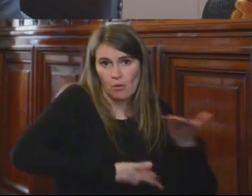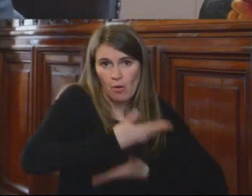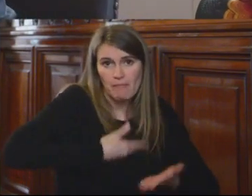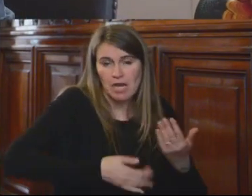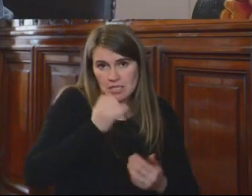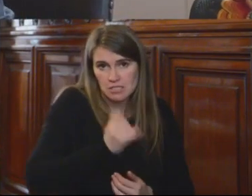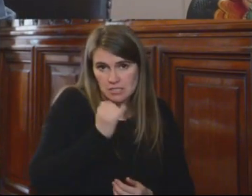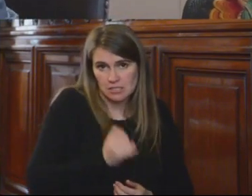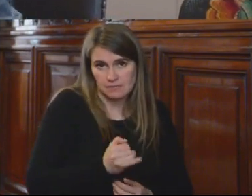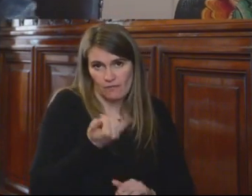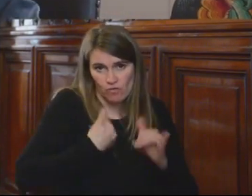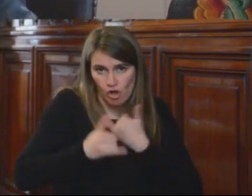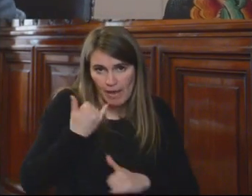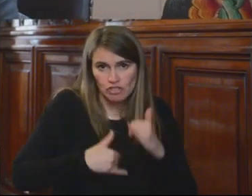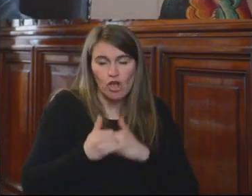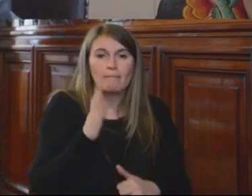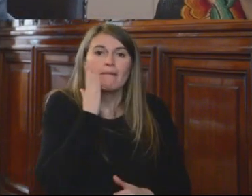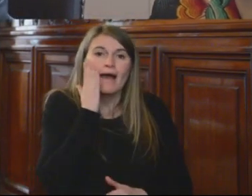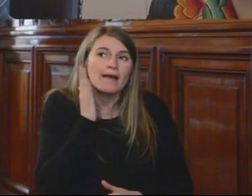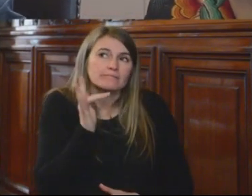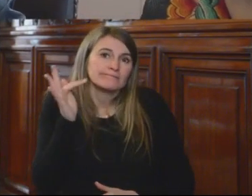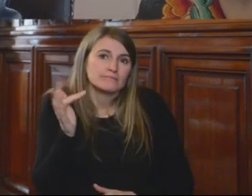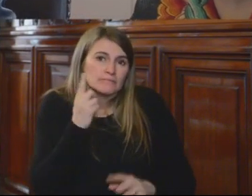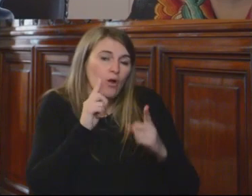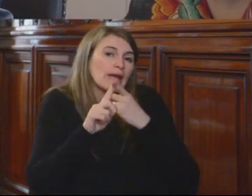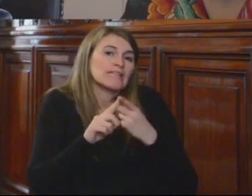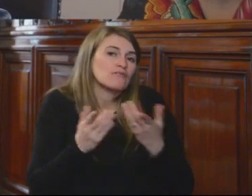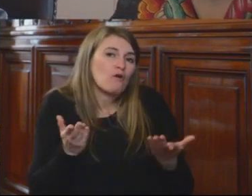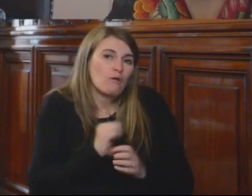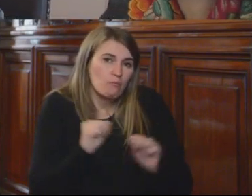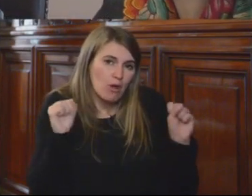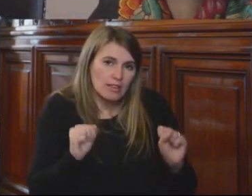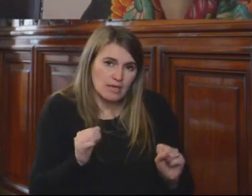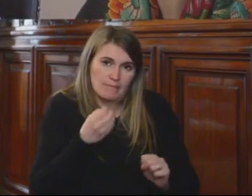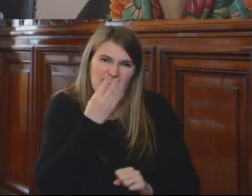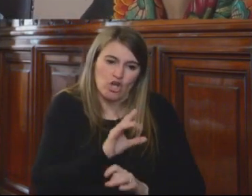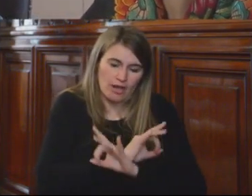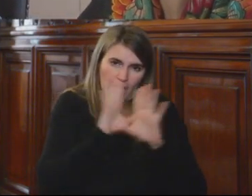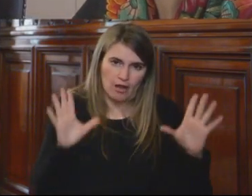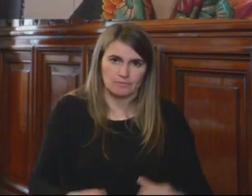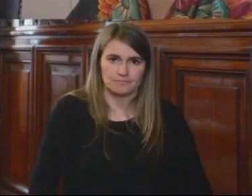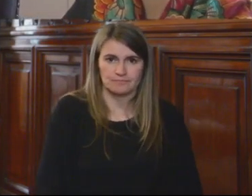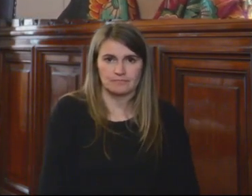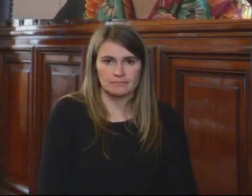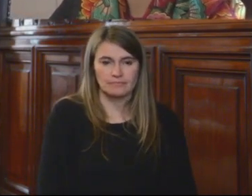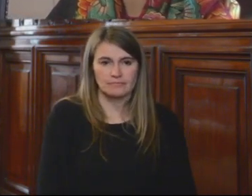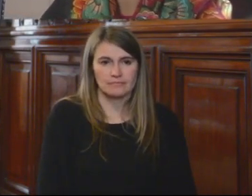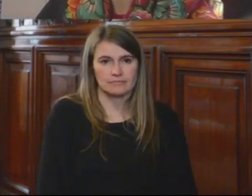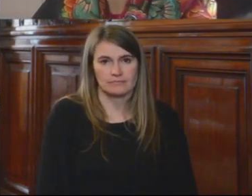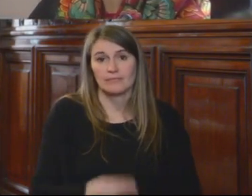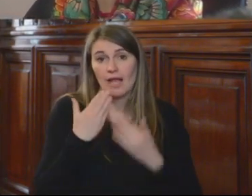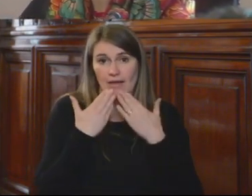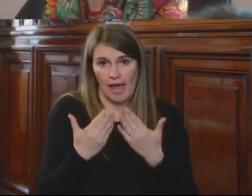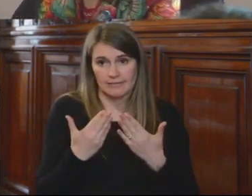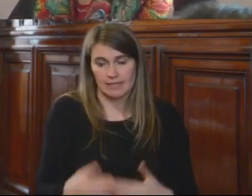con el objeto de que ante ese gran desafío puedan tenerlos como referencia. ¿De acuerdo? Muchas gracias por su